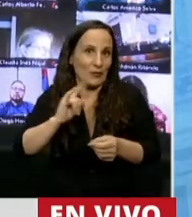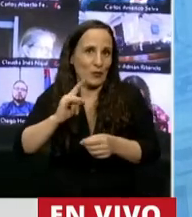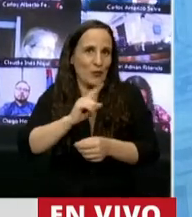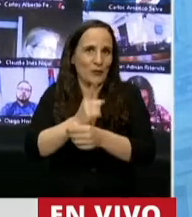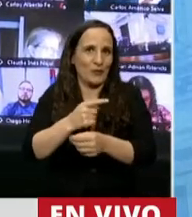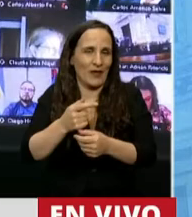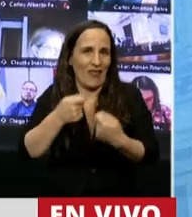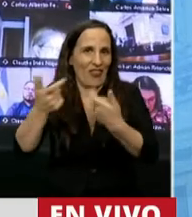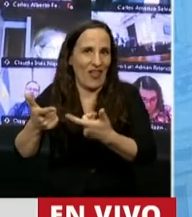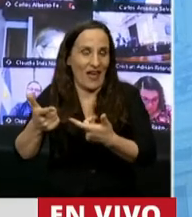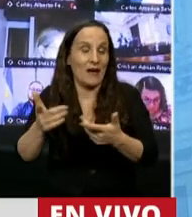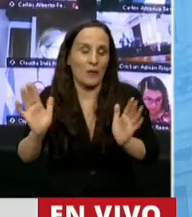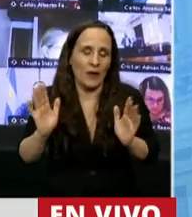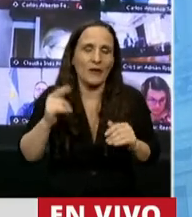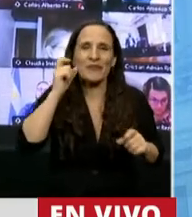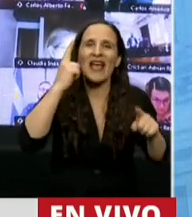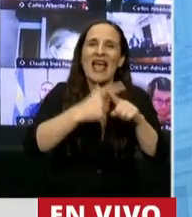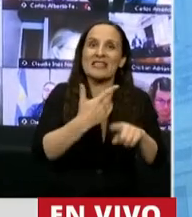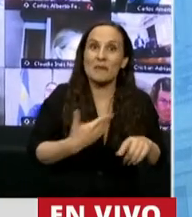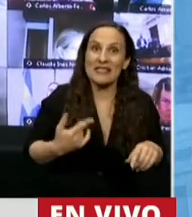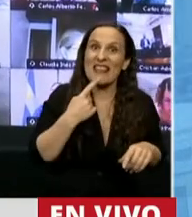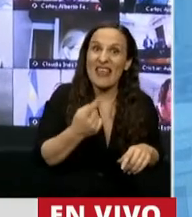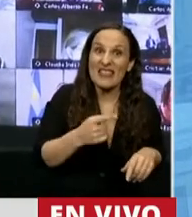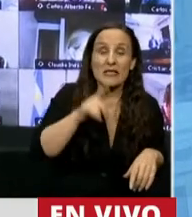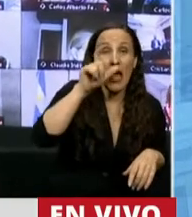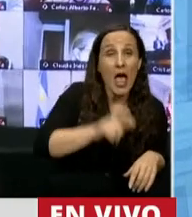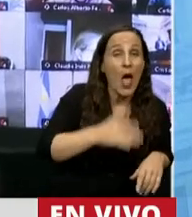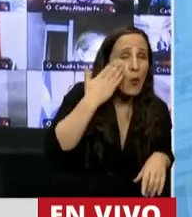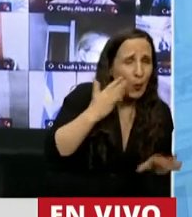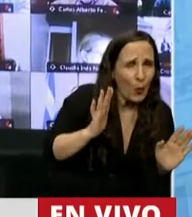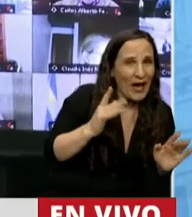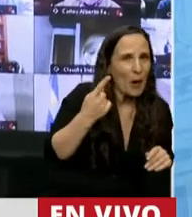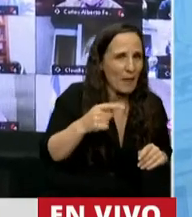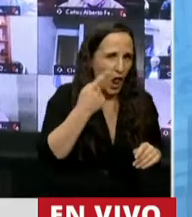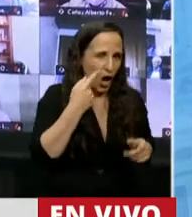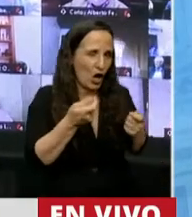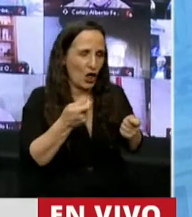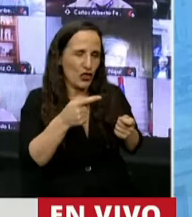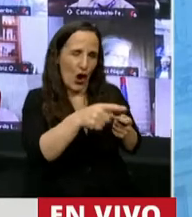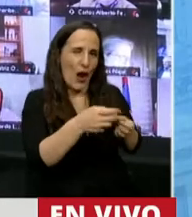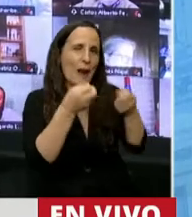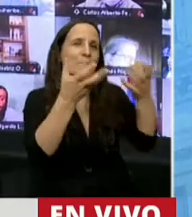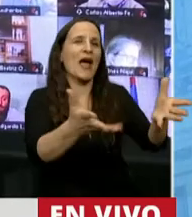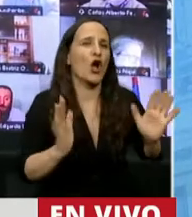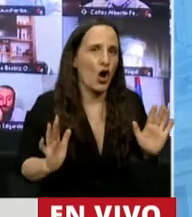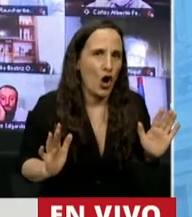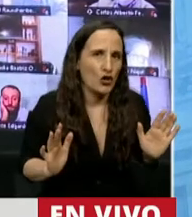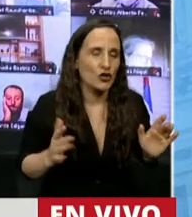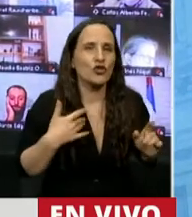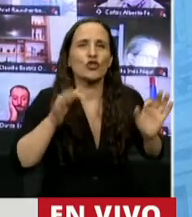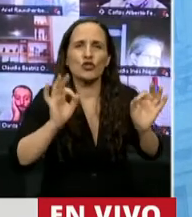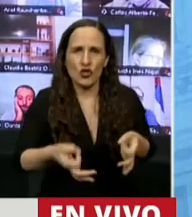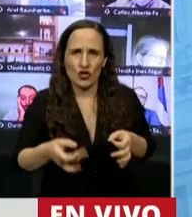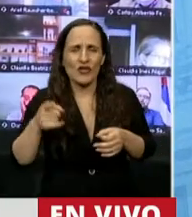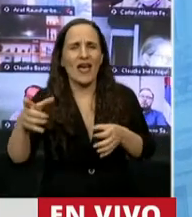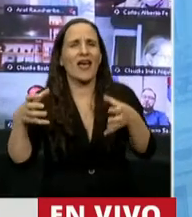mire, como decía un expresidente que el hombre es bueno, pero si se lo controla mejor, yo sé que nos adelantó el bloque oficialista que no iban